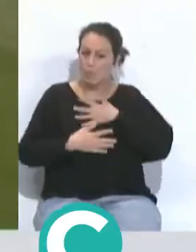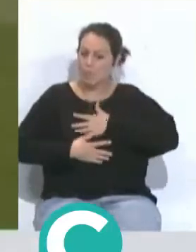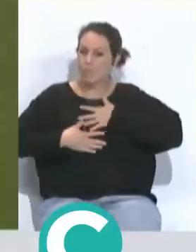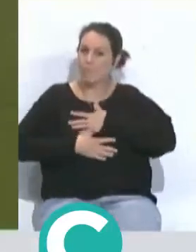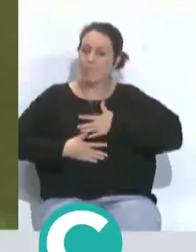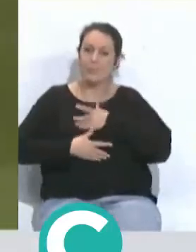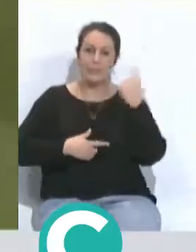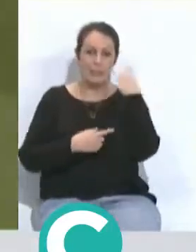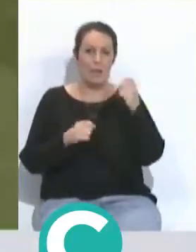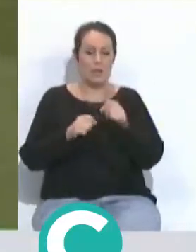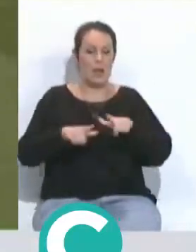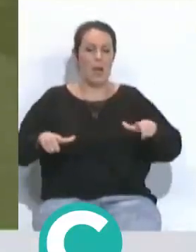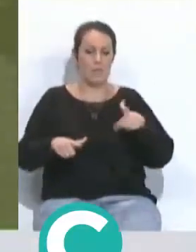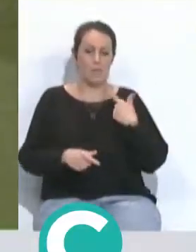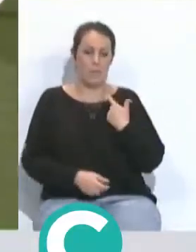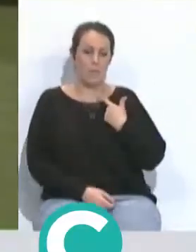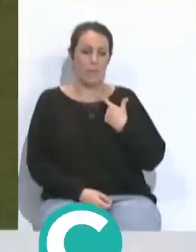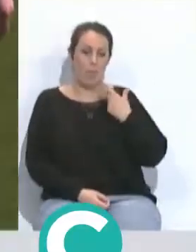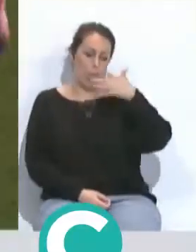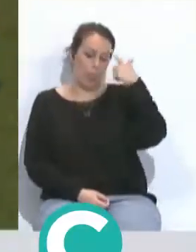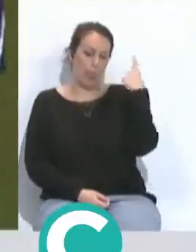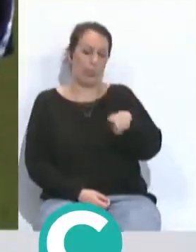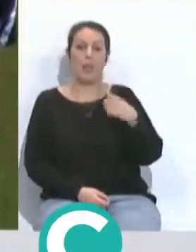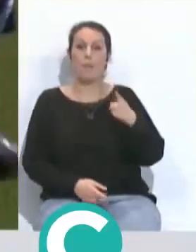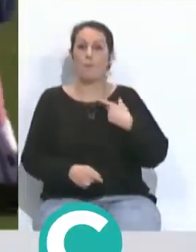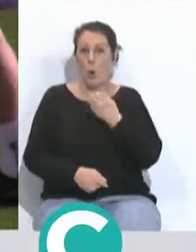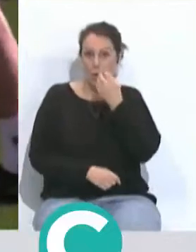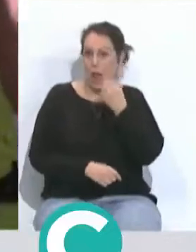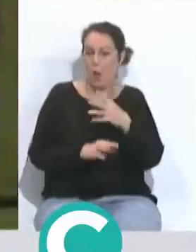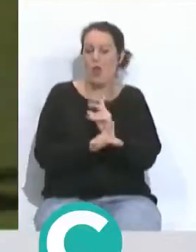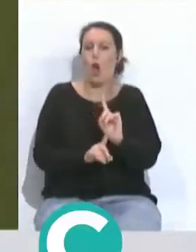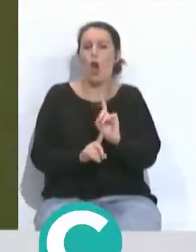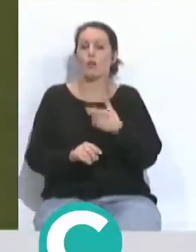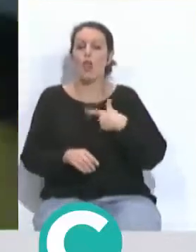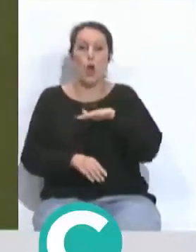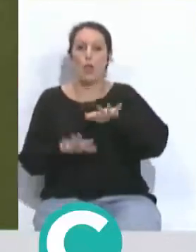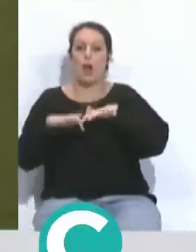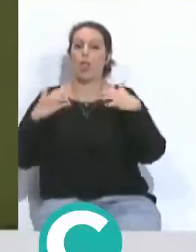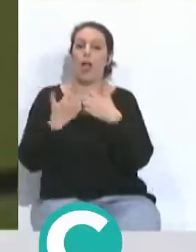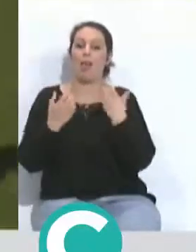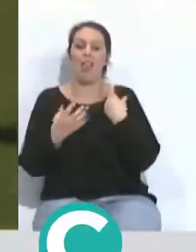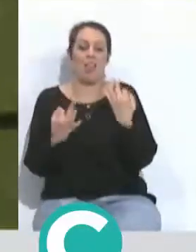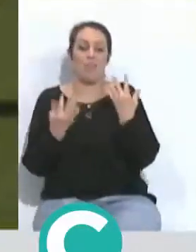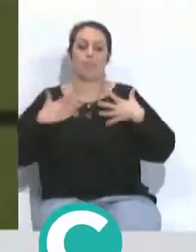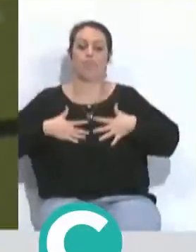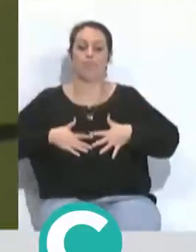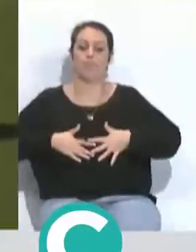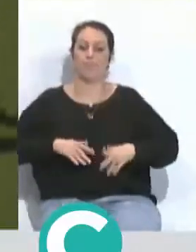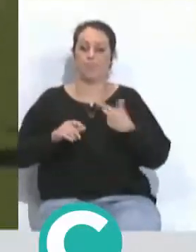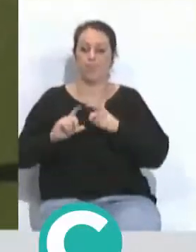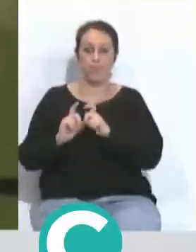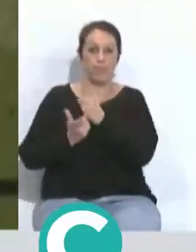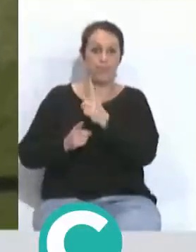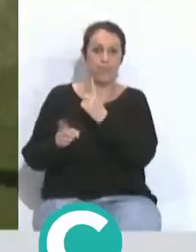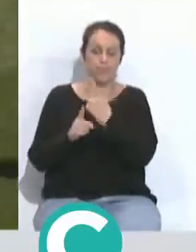que juega en un campo que es reconocible por ti. Tú no estás jugando en el Rosal, estás jugando en el nuevo Mirandilla. Por lo tanto, lo tienes que hacer tuyo y demostrarle al rival